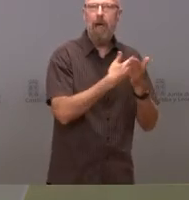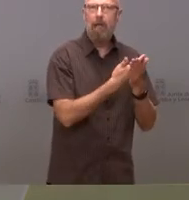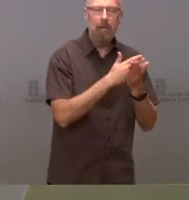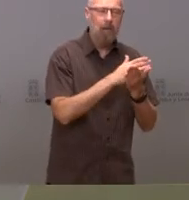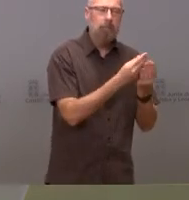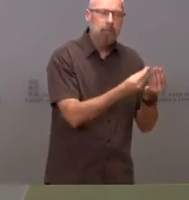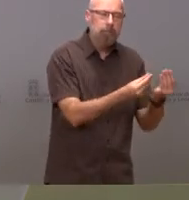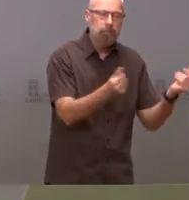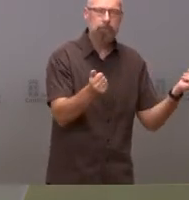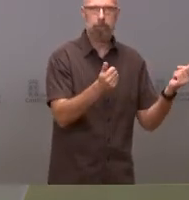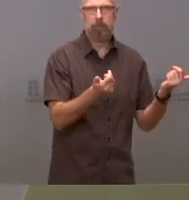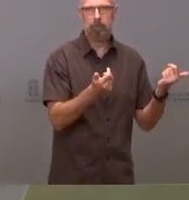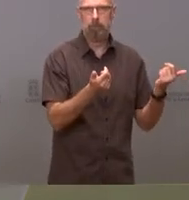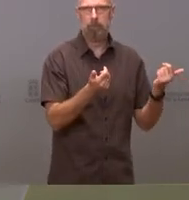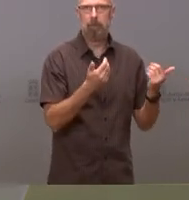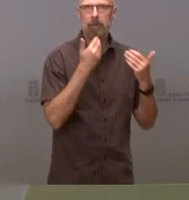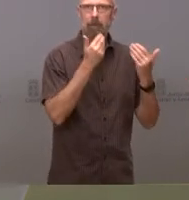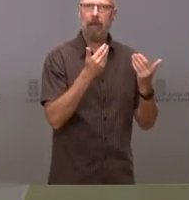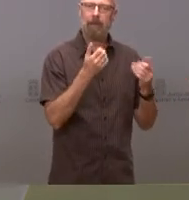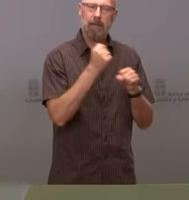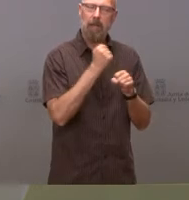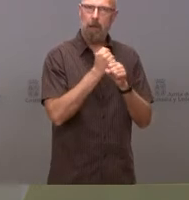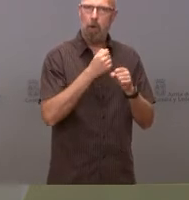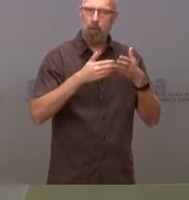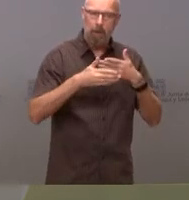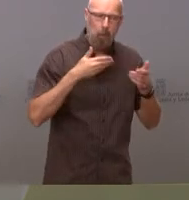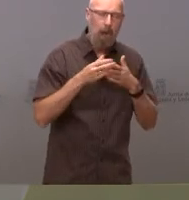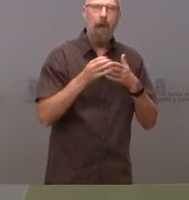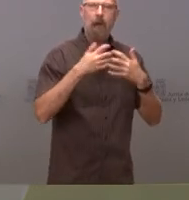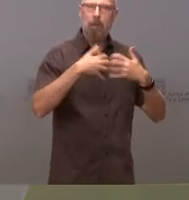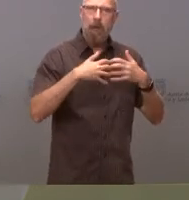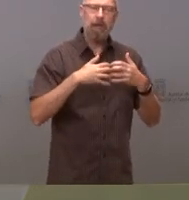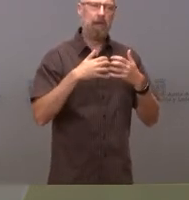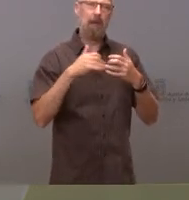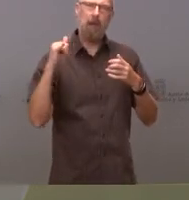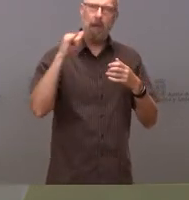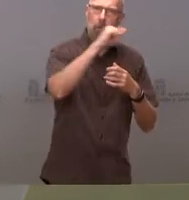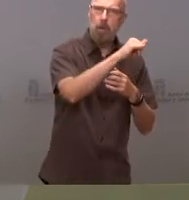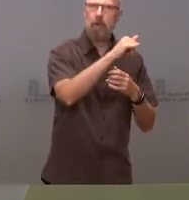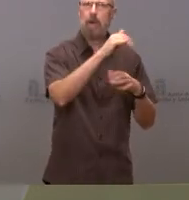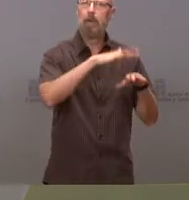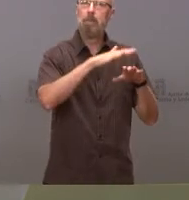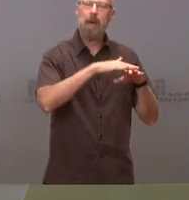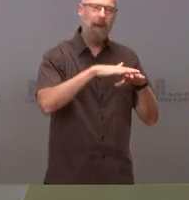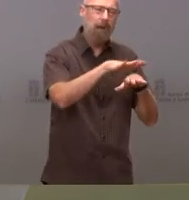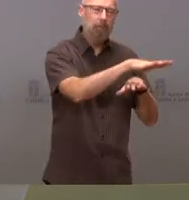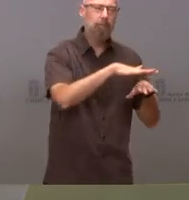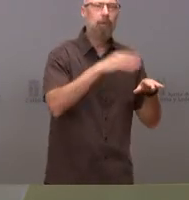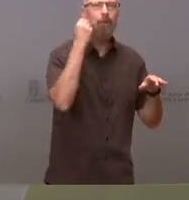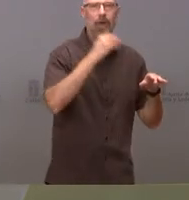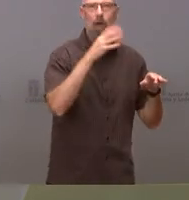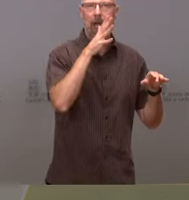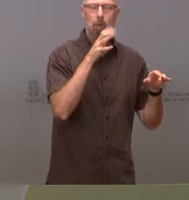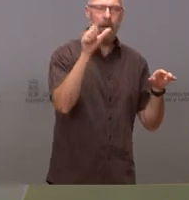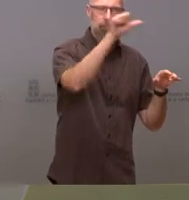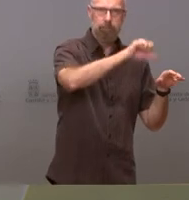utilización de los bulldozers, la utilización de los trabajos manuales y de los medios aéreos enfriándolo con agua. Y luego tenemos también